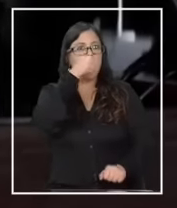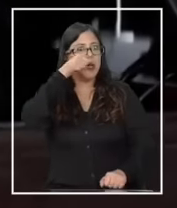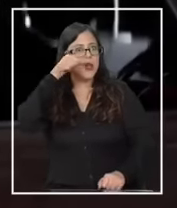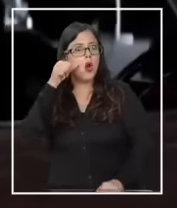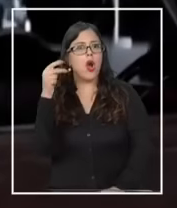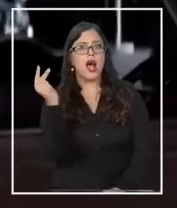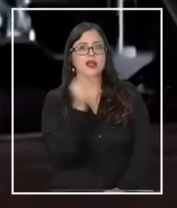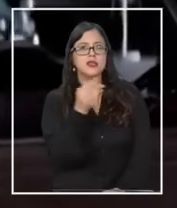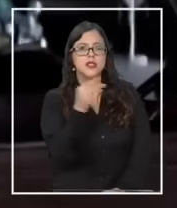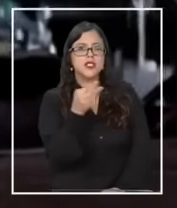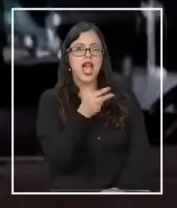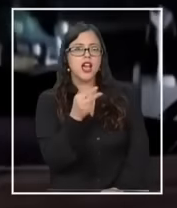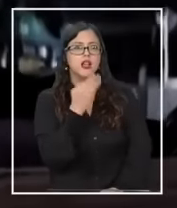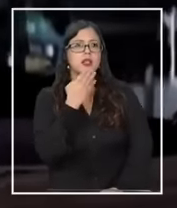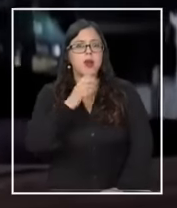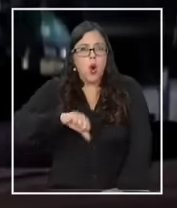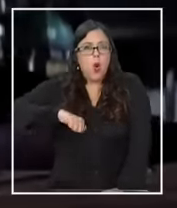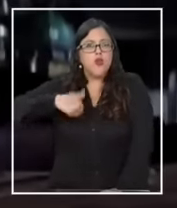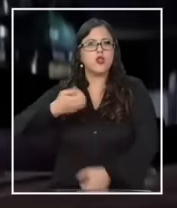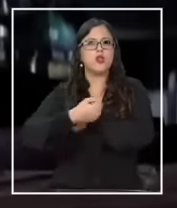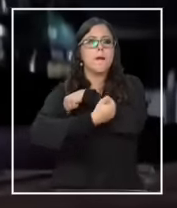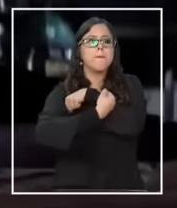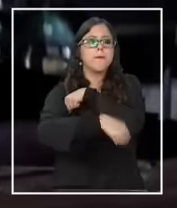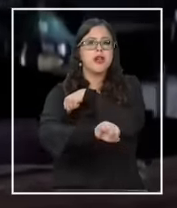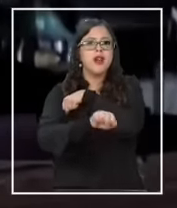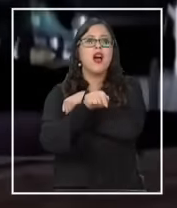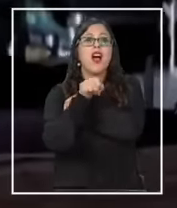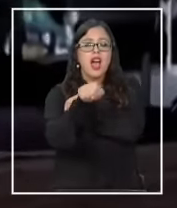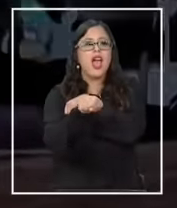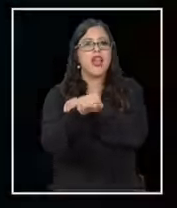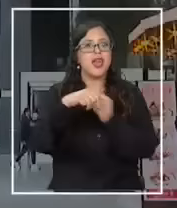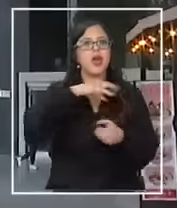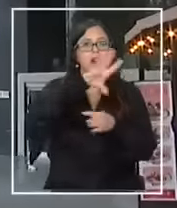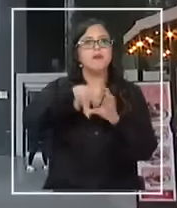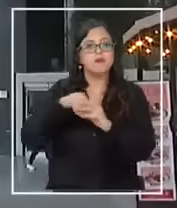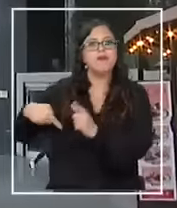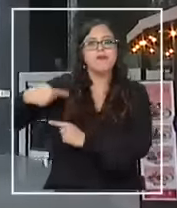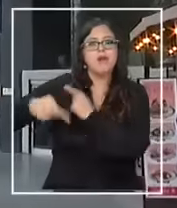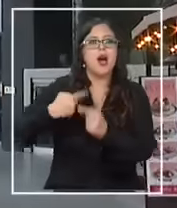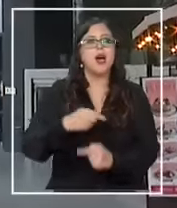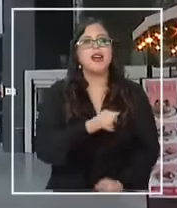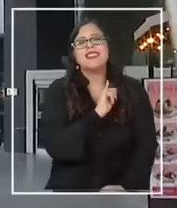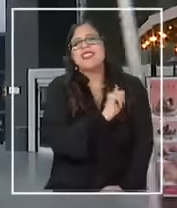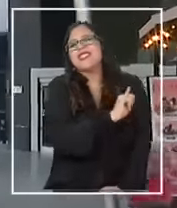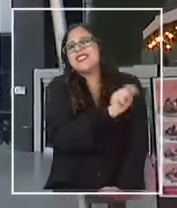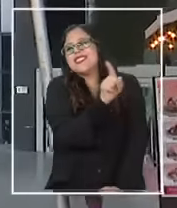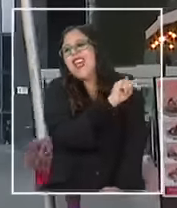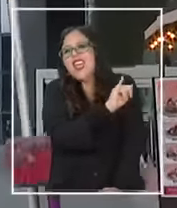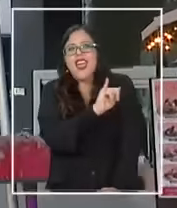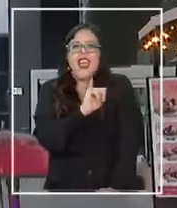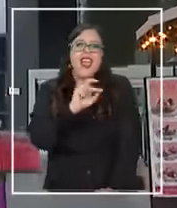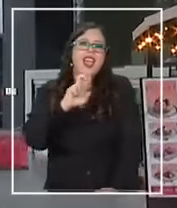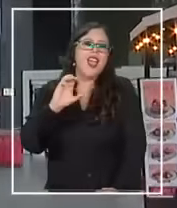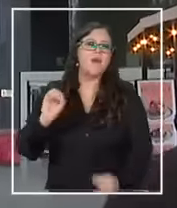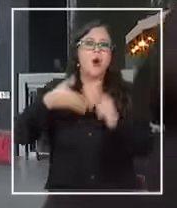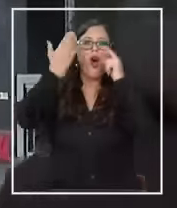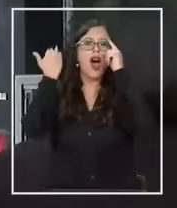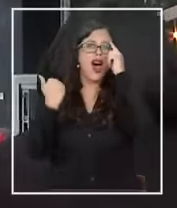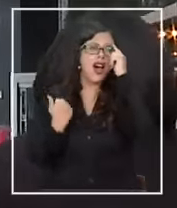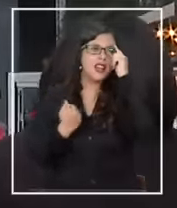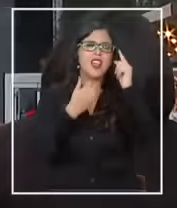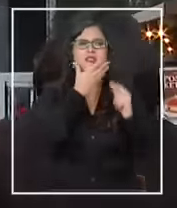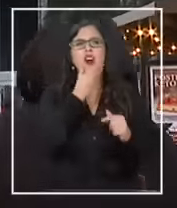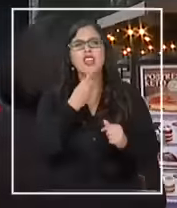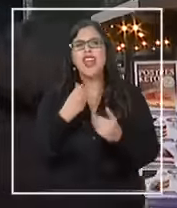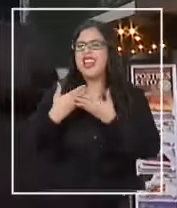sexo y juventud rebelde que son parte de la historia sí fue una época muy linda nada que ver